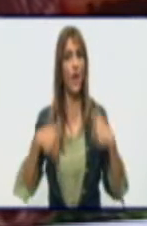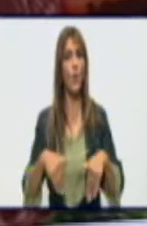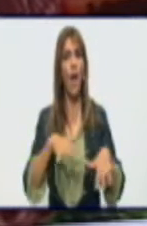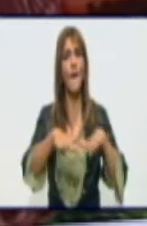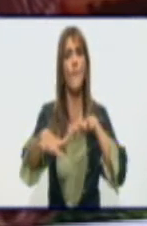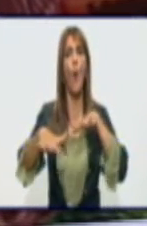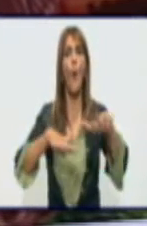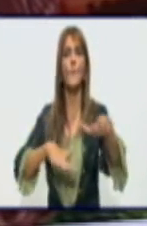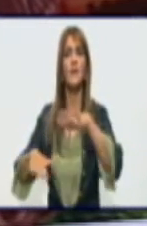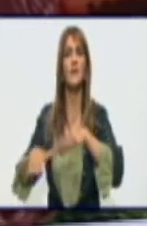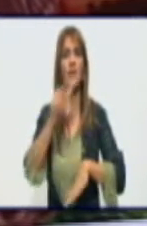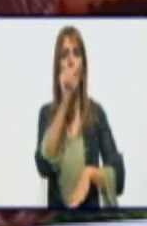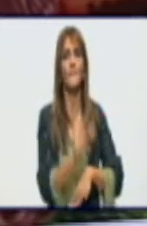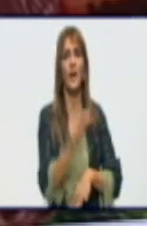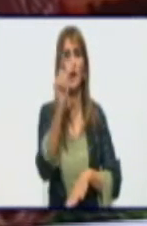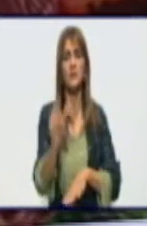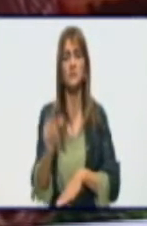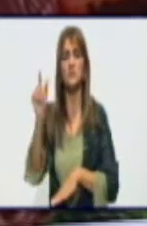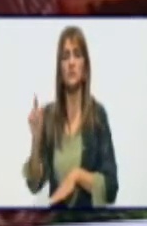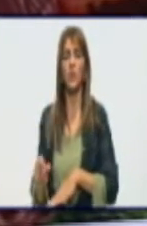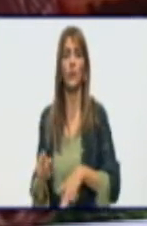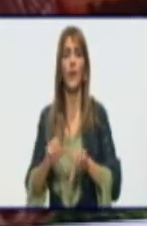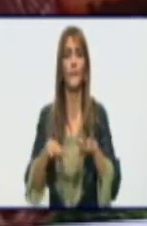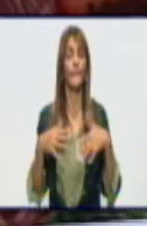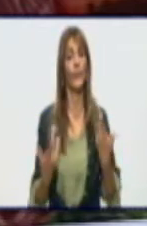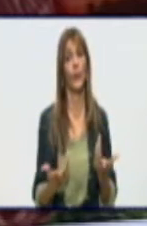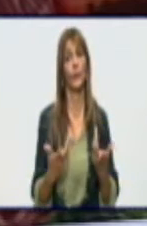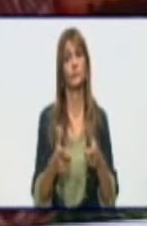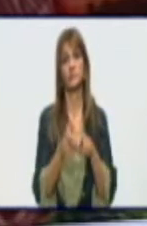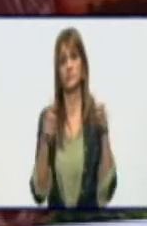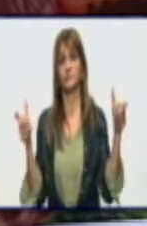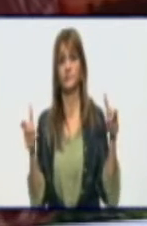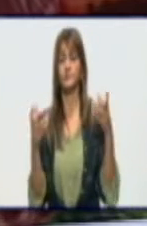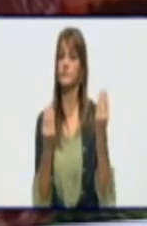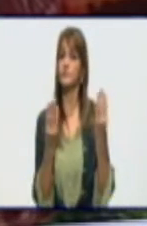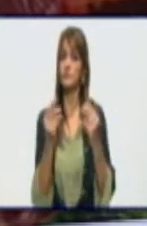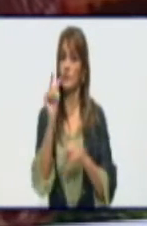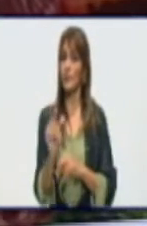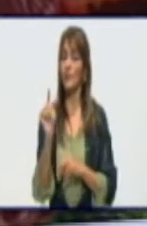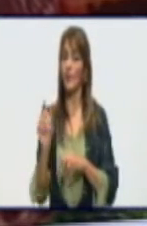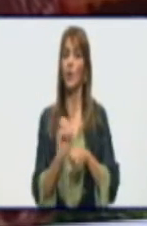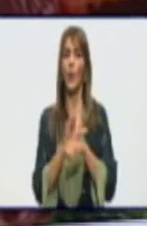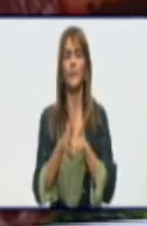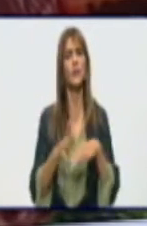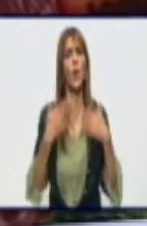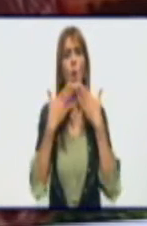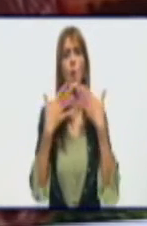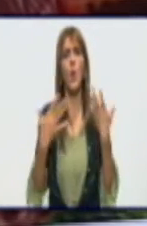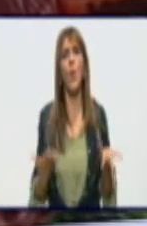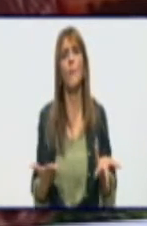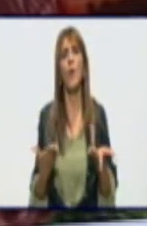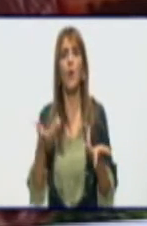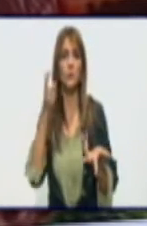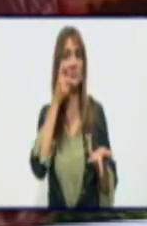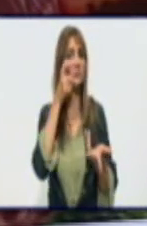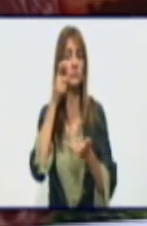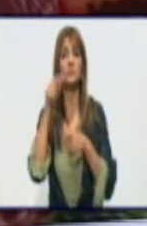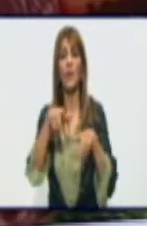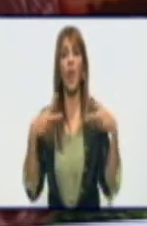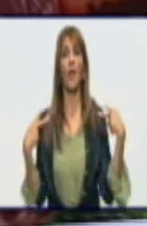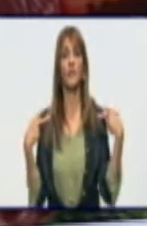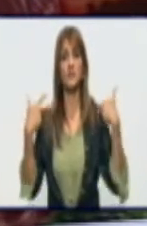en relación con el incremento de casos con la COVID-19. ¿Cómo se chequea esto desde la Dirección de Higiene?